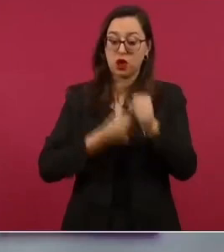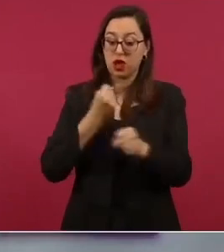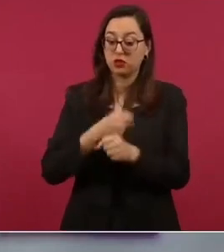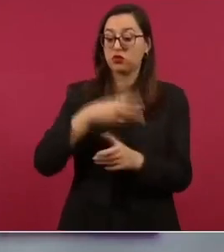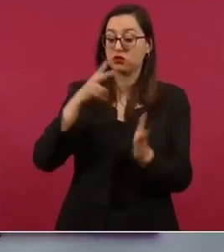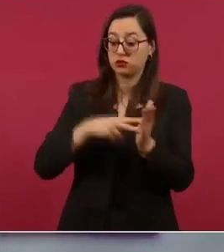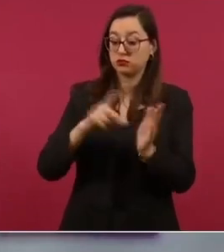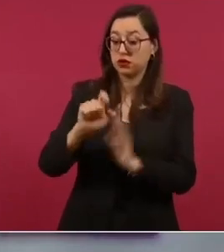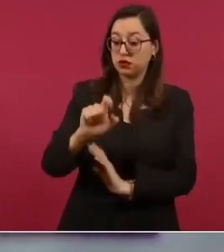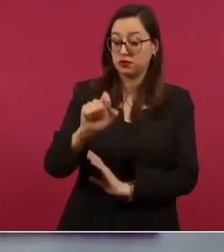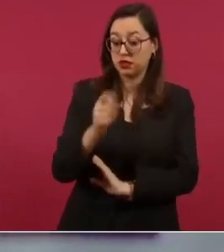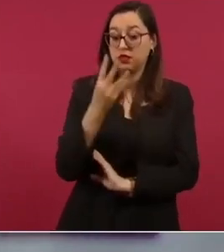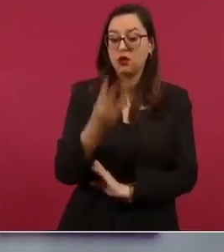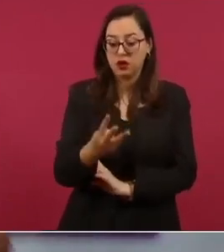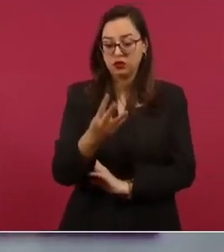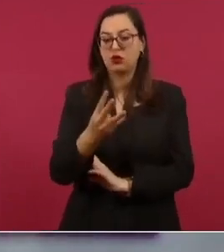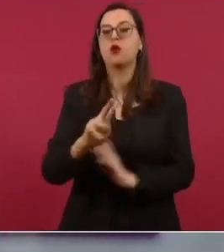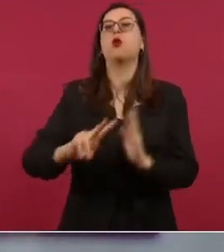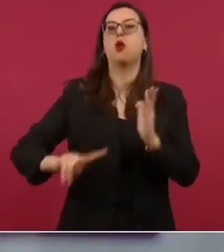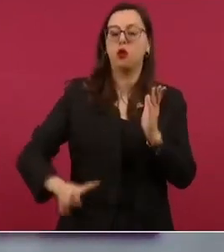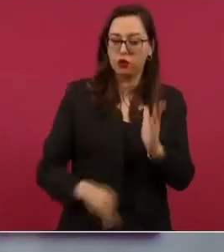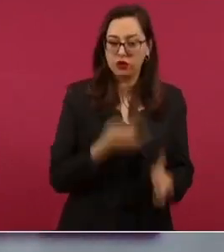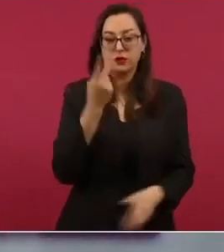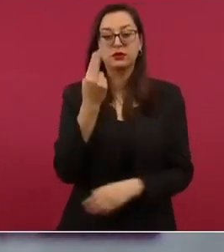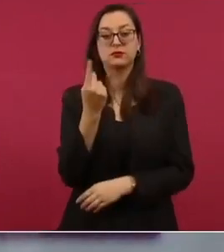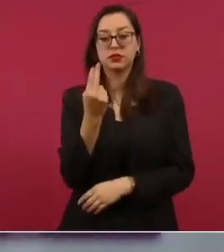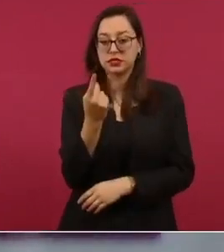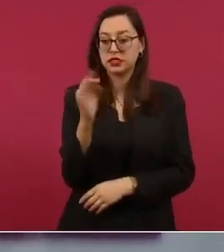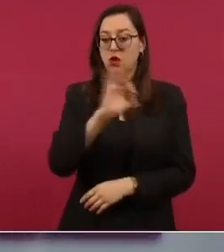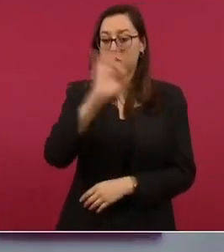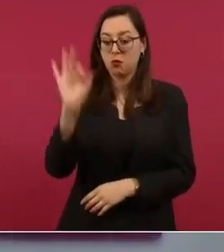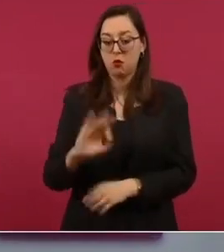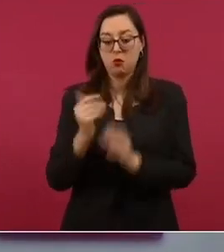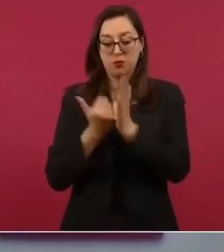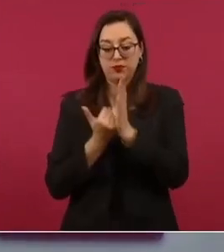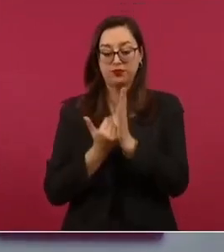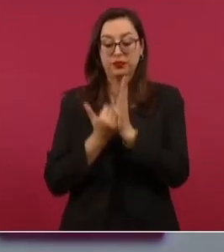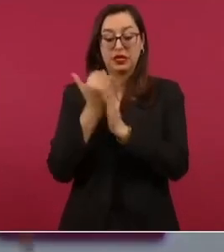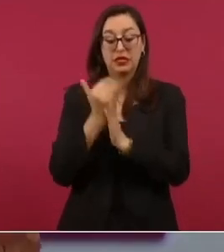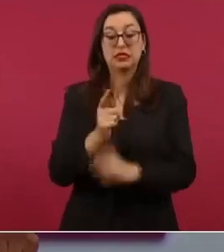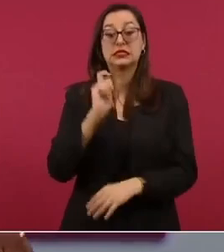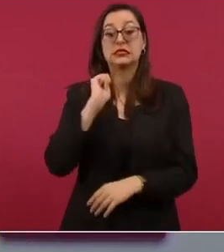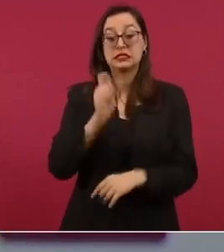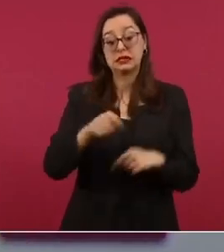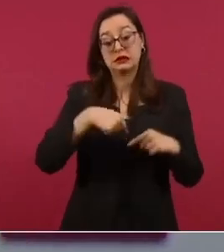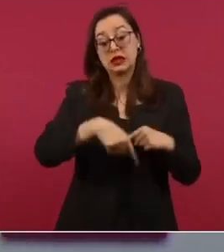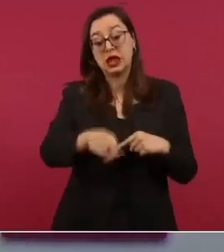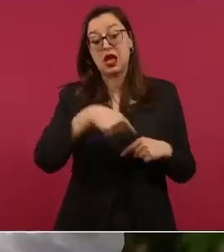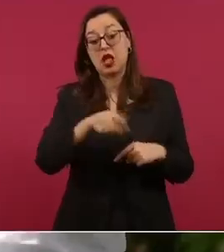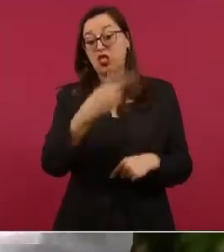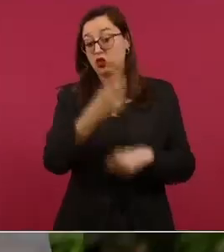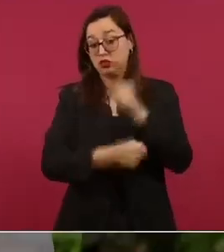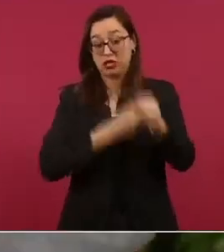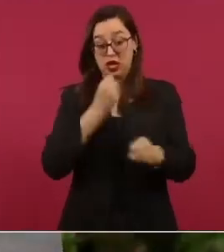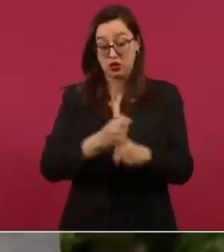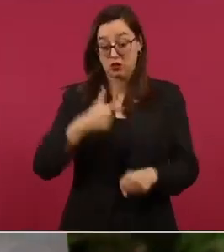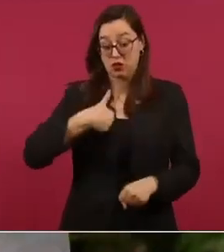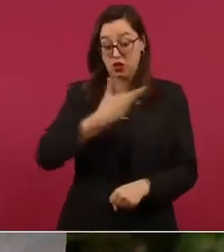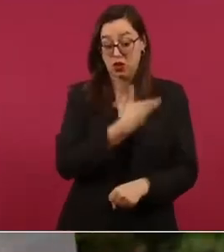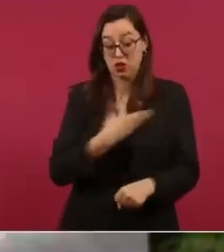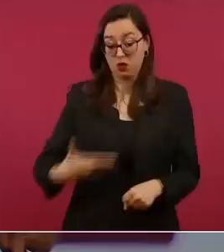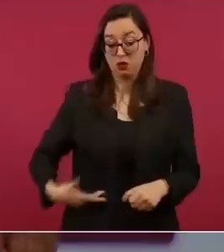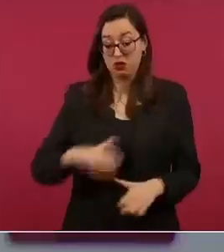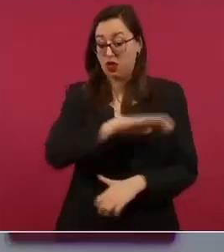de dos mil veinticuatro de modo que cuando terminemos será de cinco